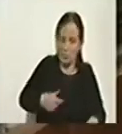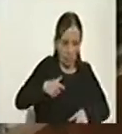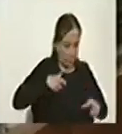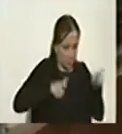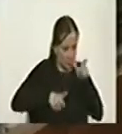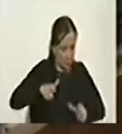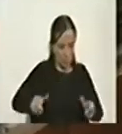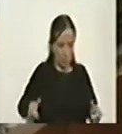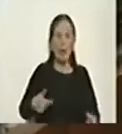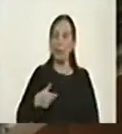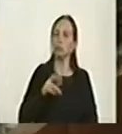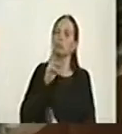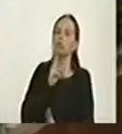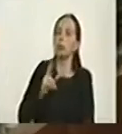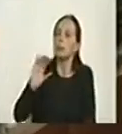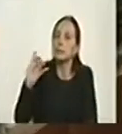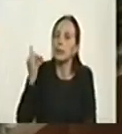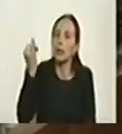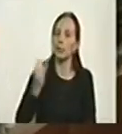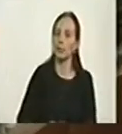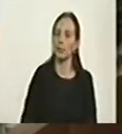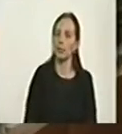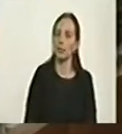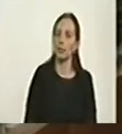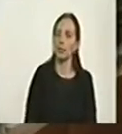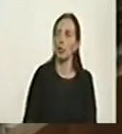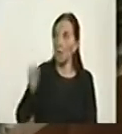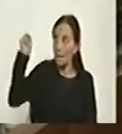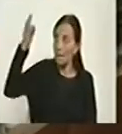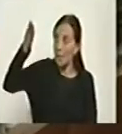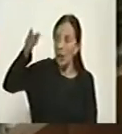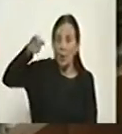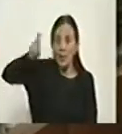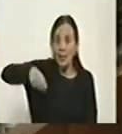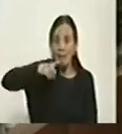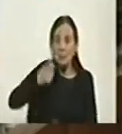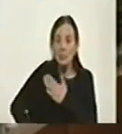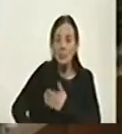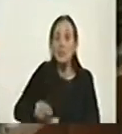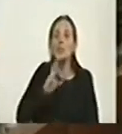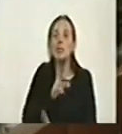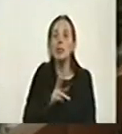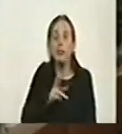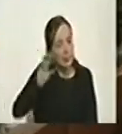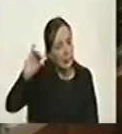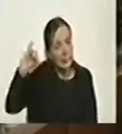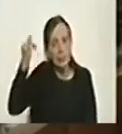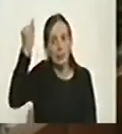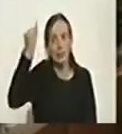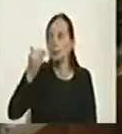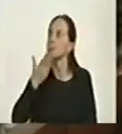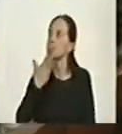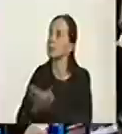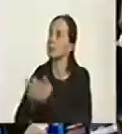es sí. ¿Que los bancos deben pagar impuestos? La respuesta es sí. Gracias, presidente.